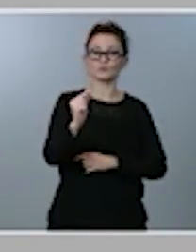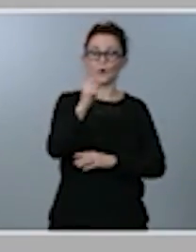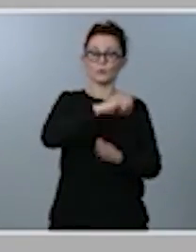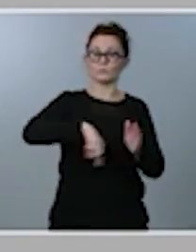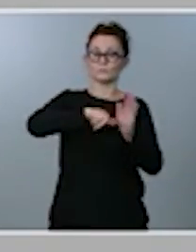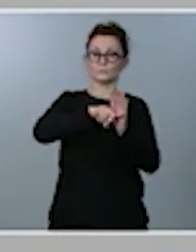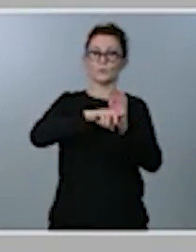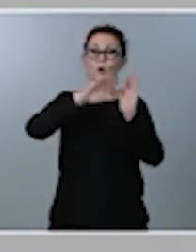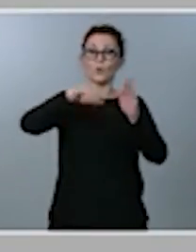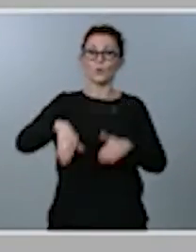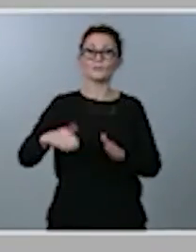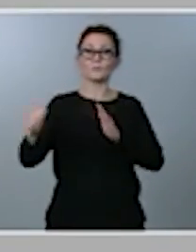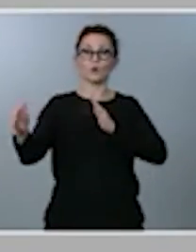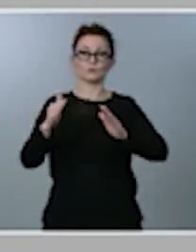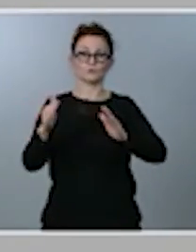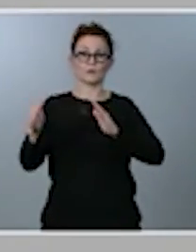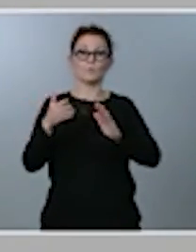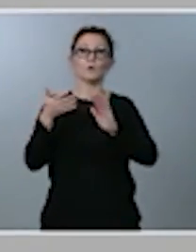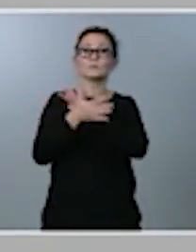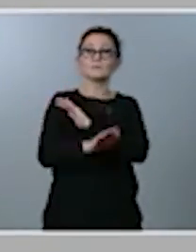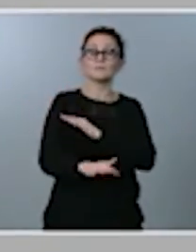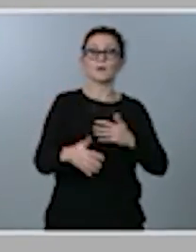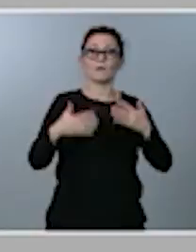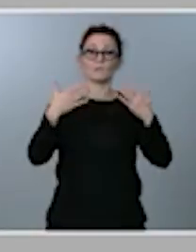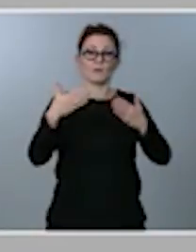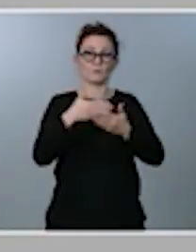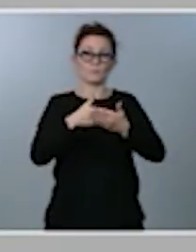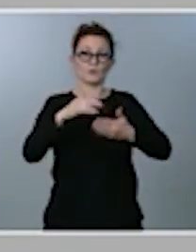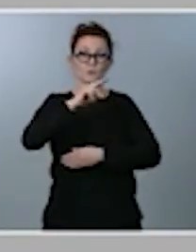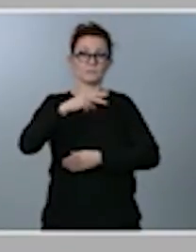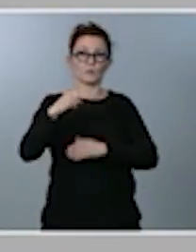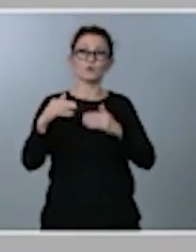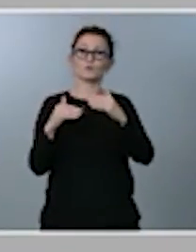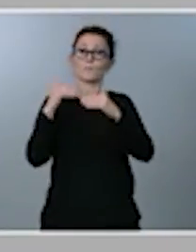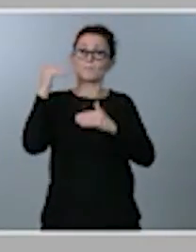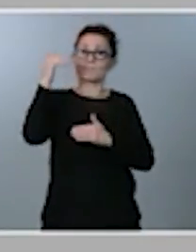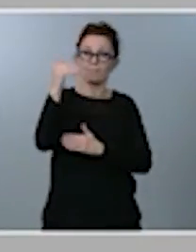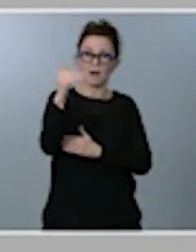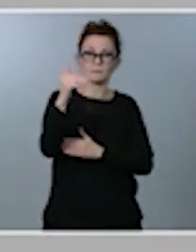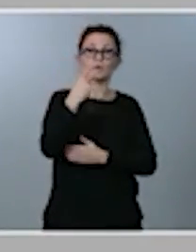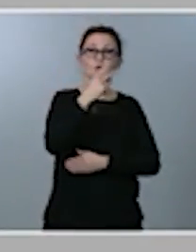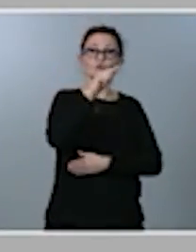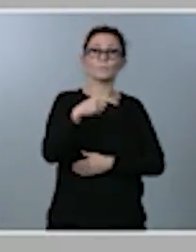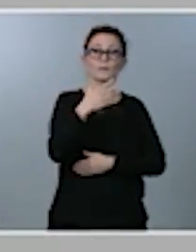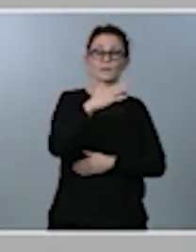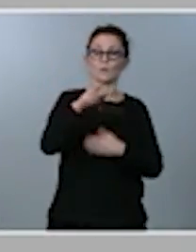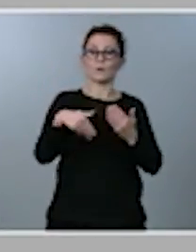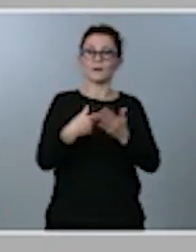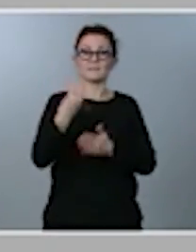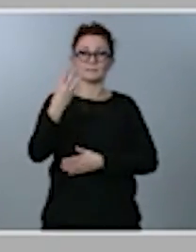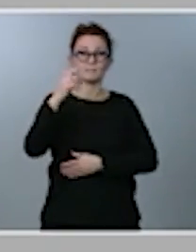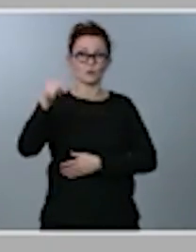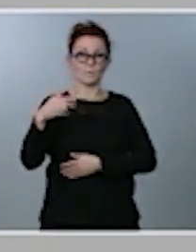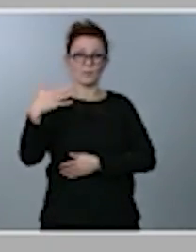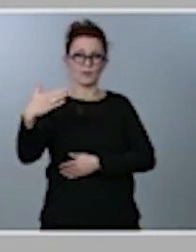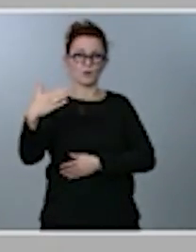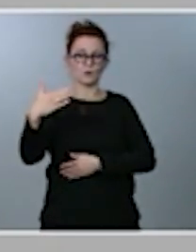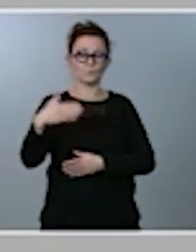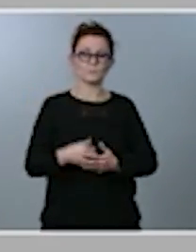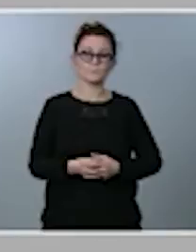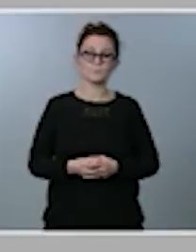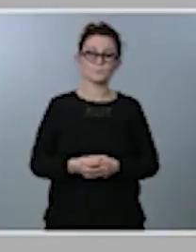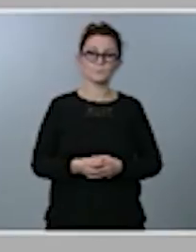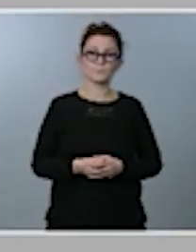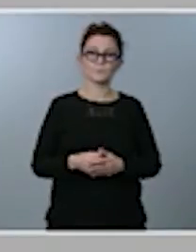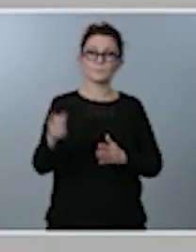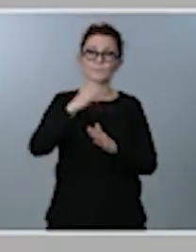está por encima de los 10 millones de euros, pasando del 2,5 al 3,5. Una medida que repercute